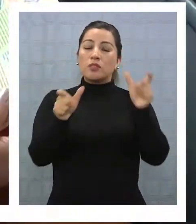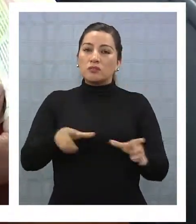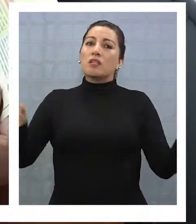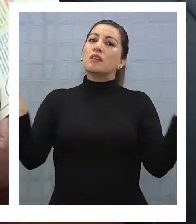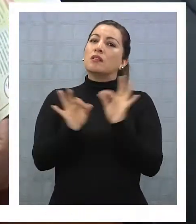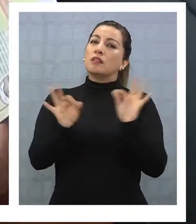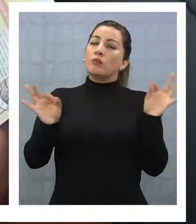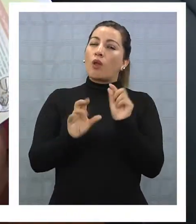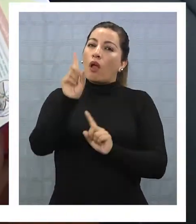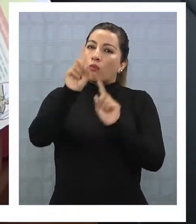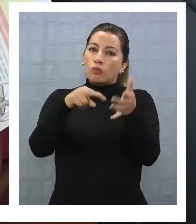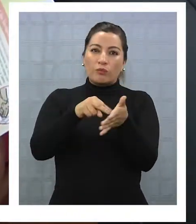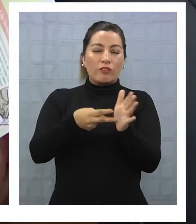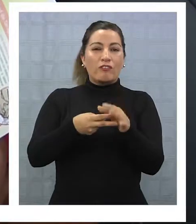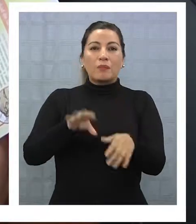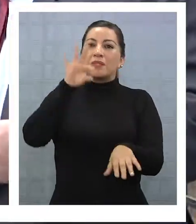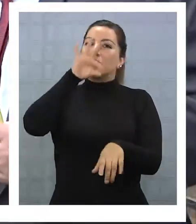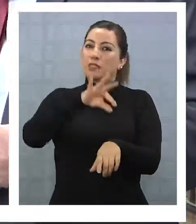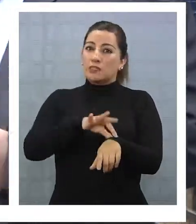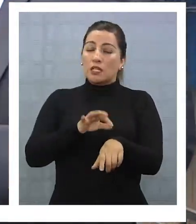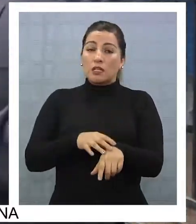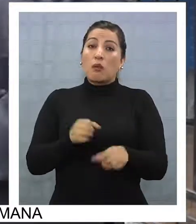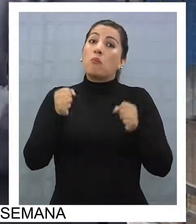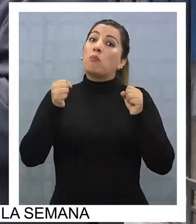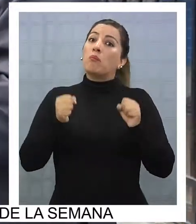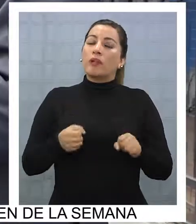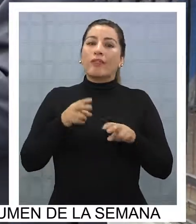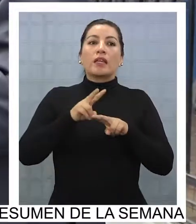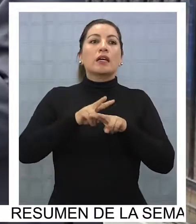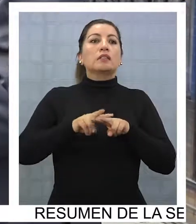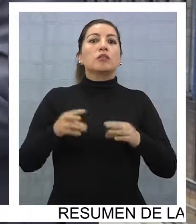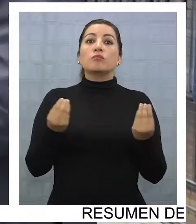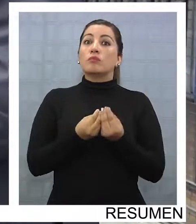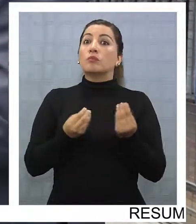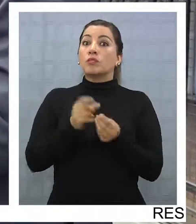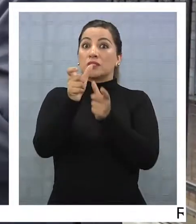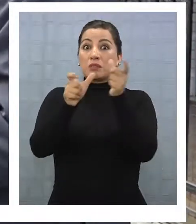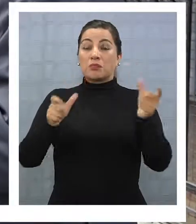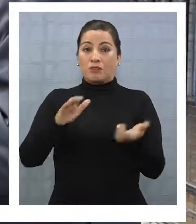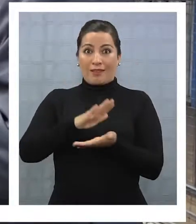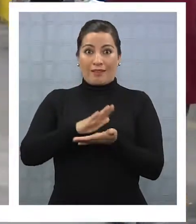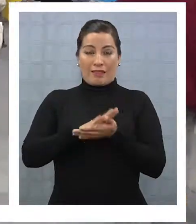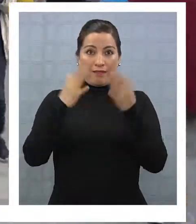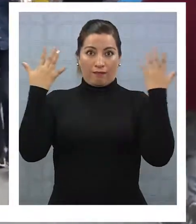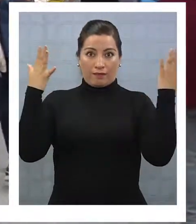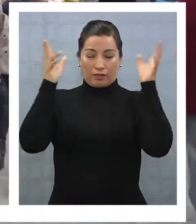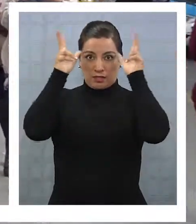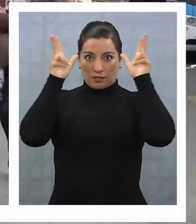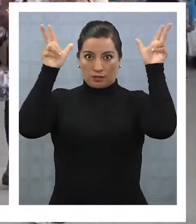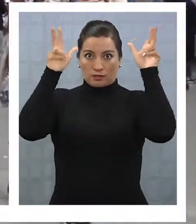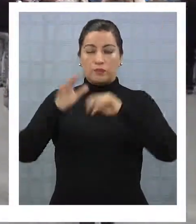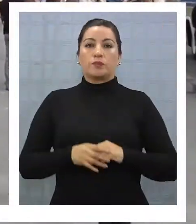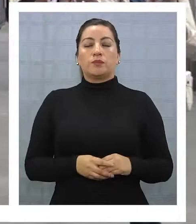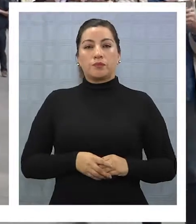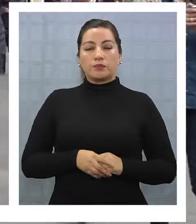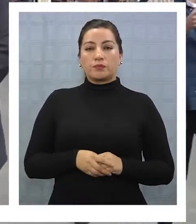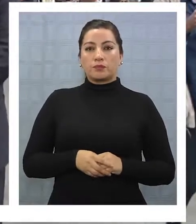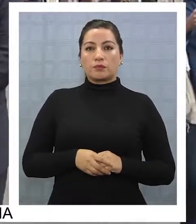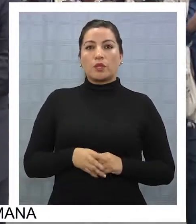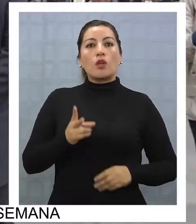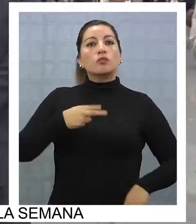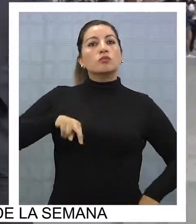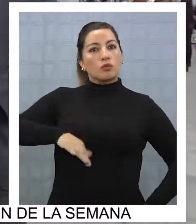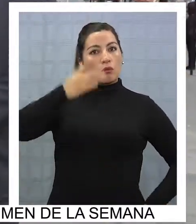sobre los riesgos sanitarios que se pueden producir ante la masividad de la fiesta religiosa. Nos